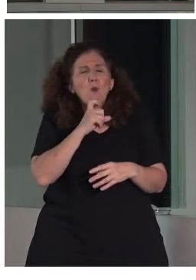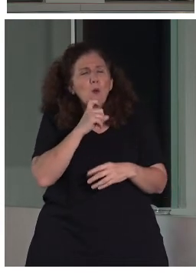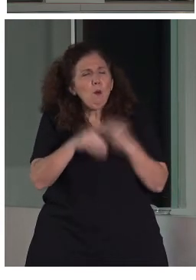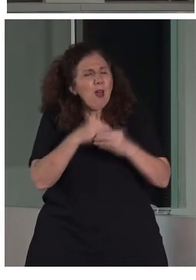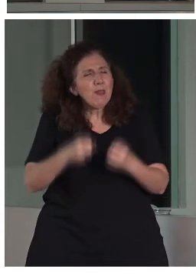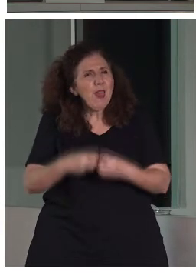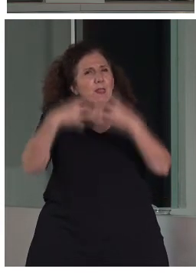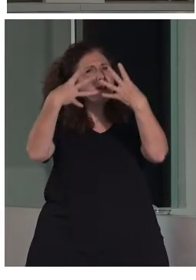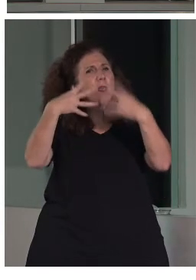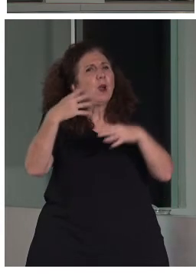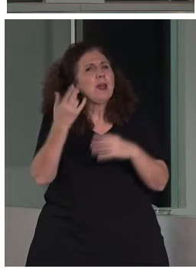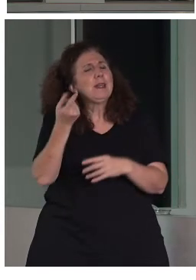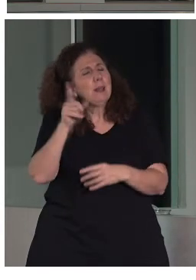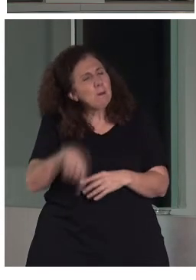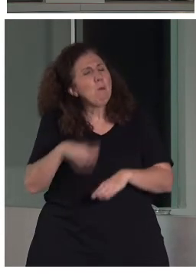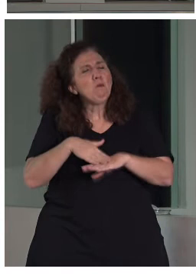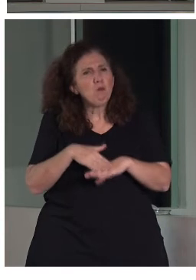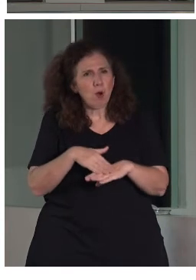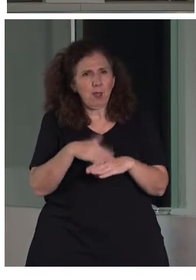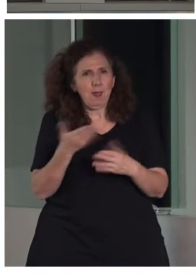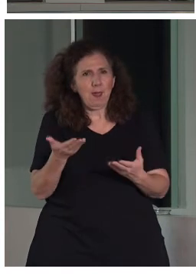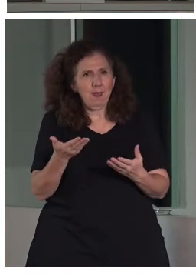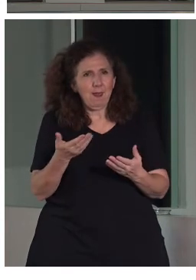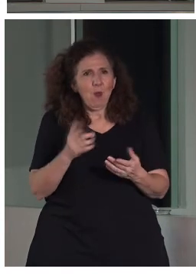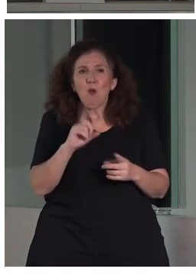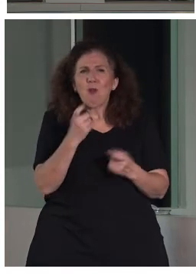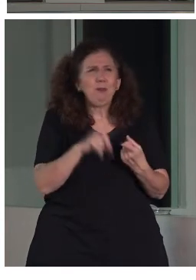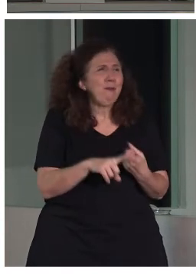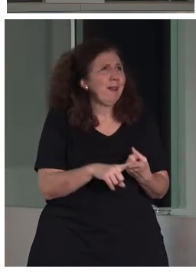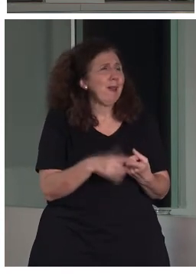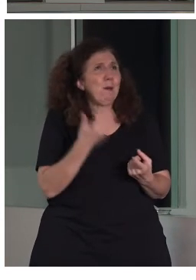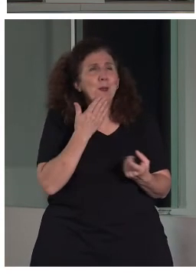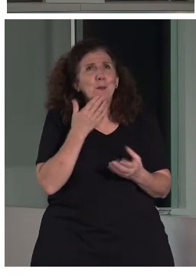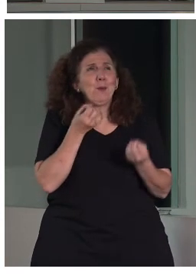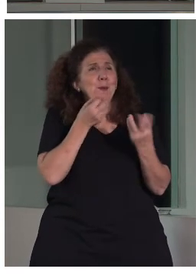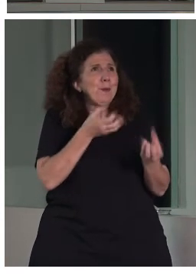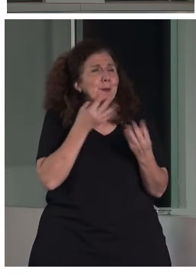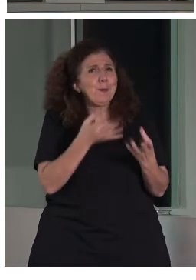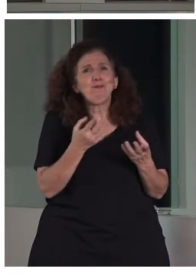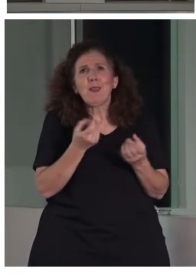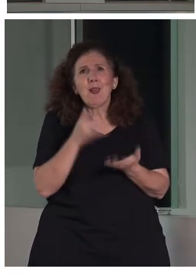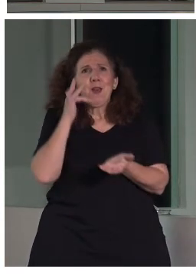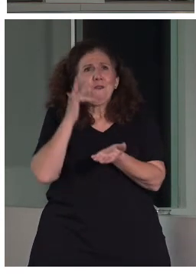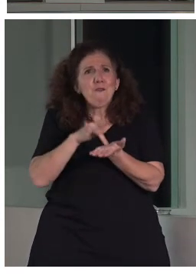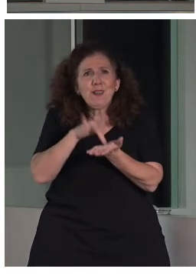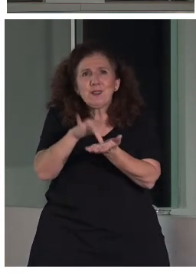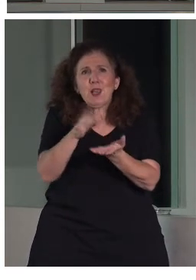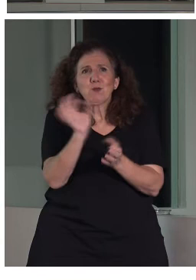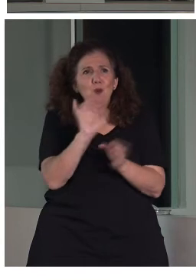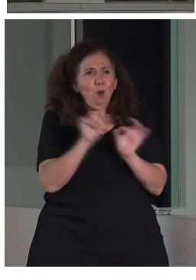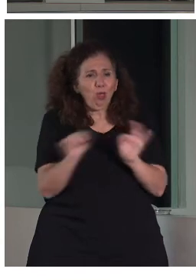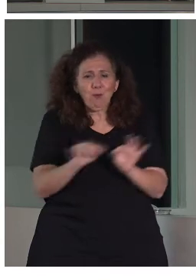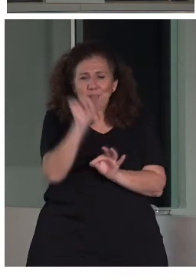No era tan importante muchas veces que se fueran en determinadas fechas o que tuviesen tantas dimensiones, etcétera, sino